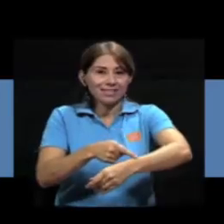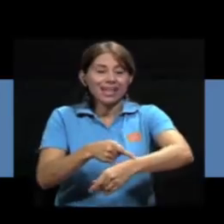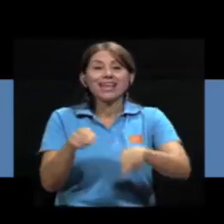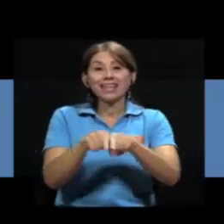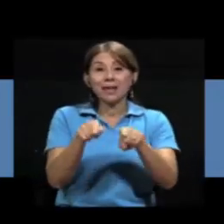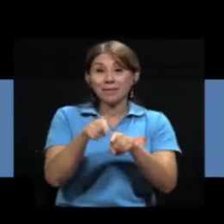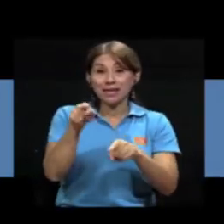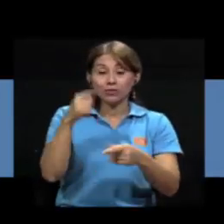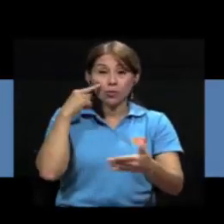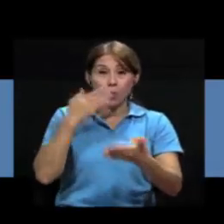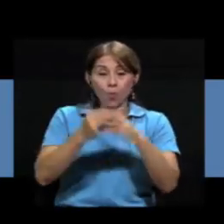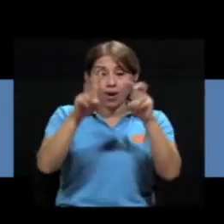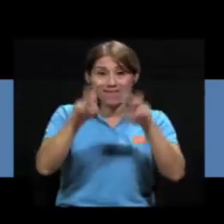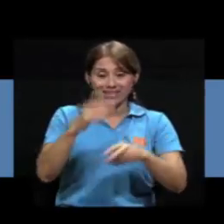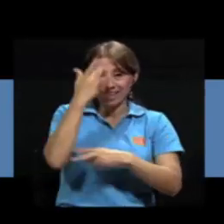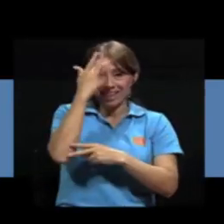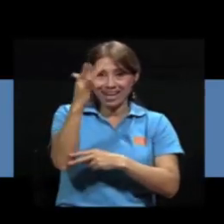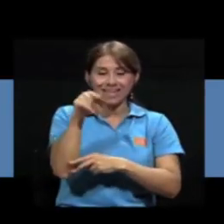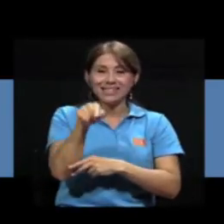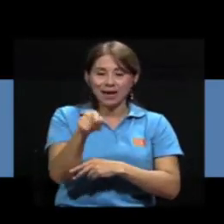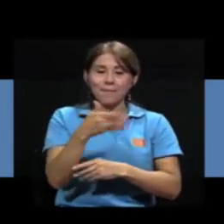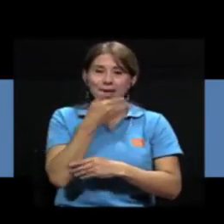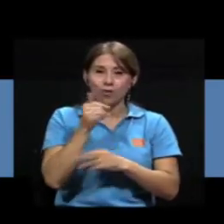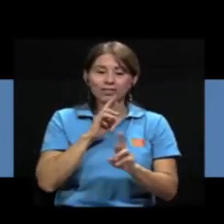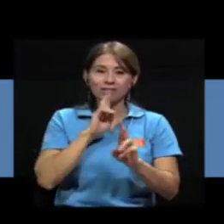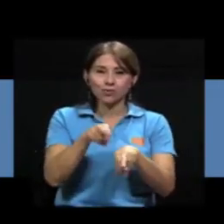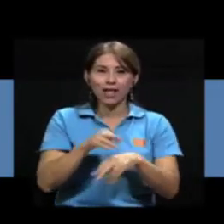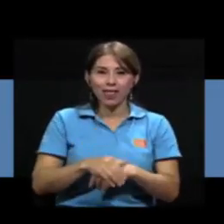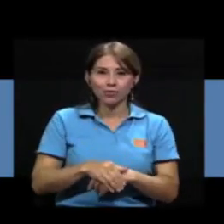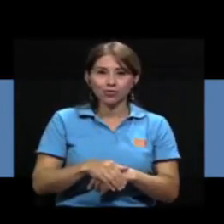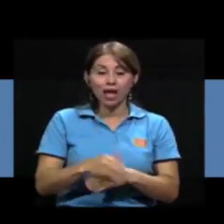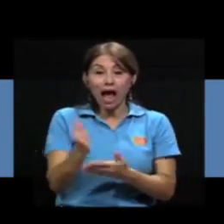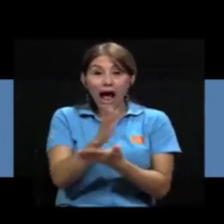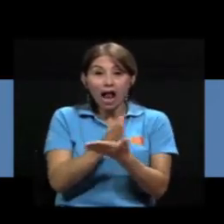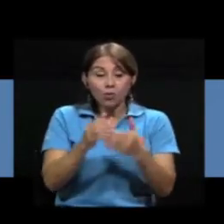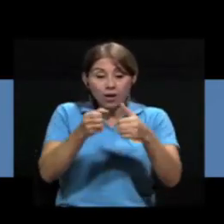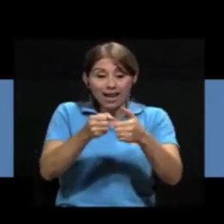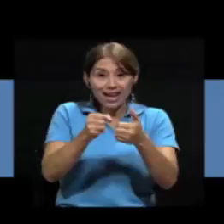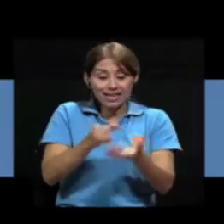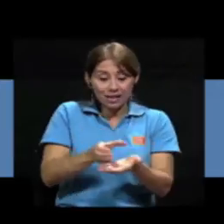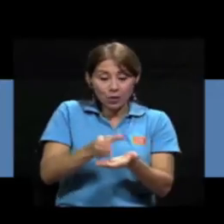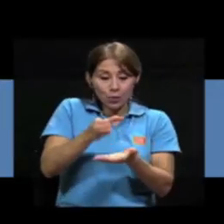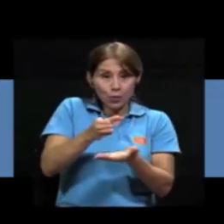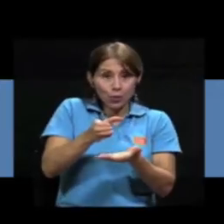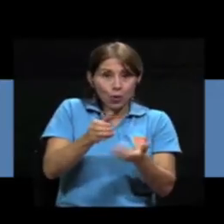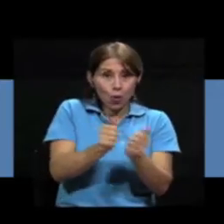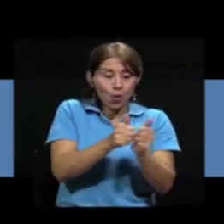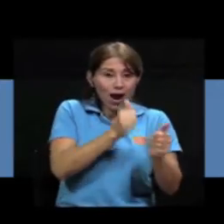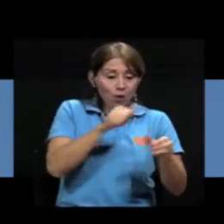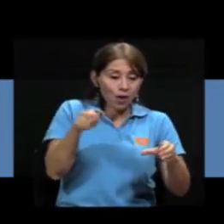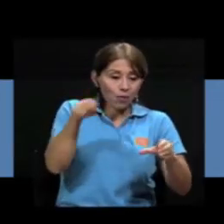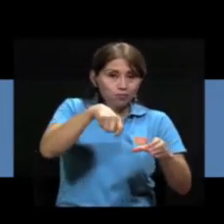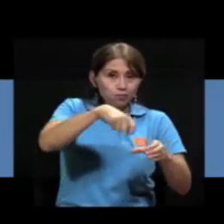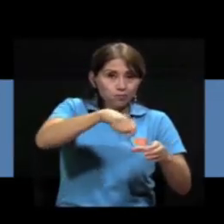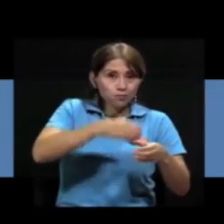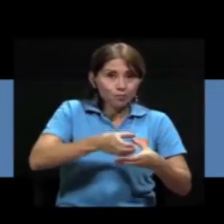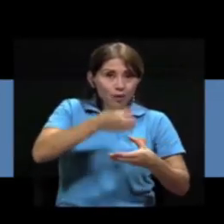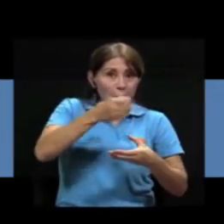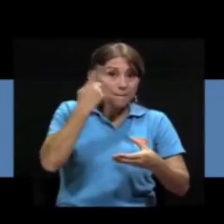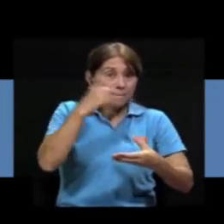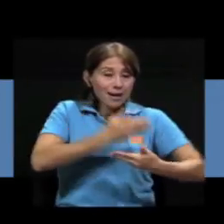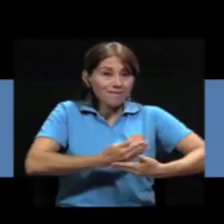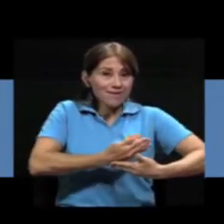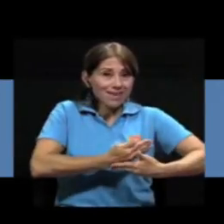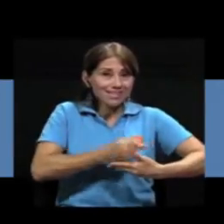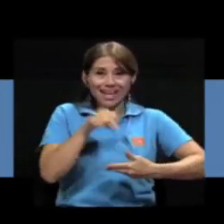mejores resultados en las pruebas de inteligencia. Las preparaciones o fórmulas para lactantes no contienen